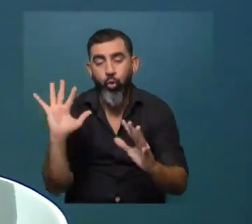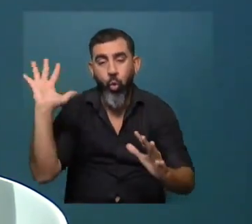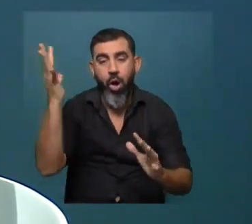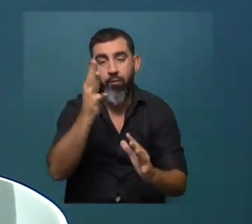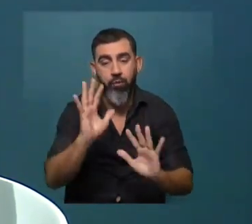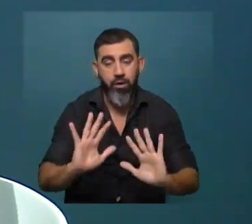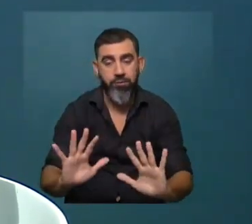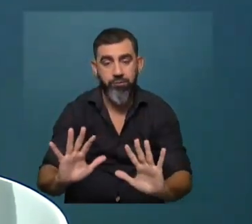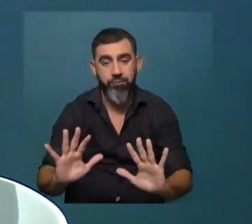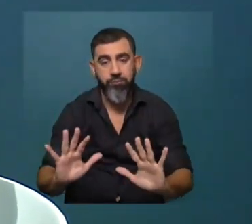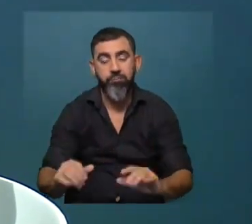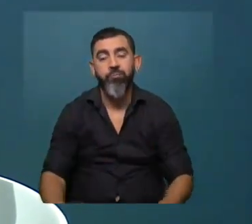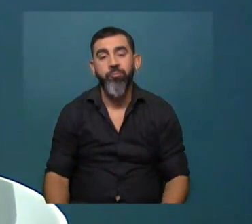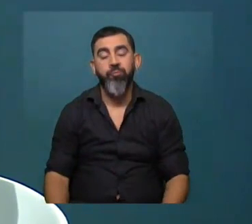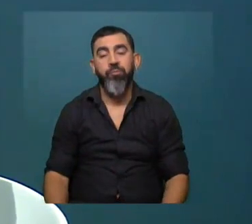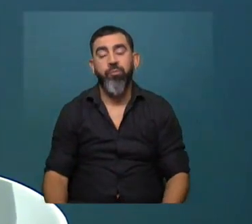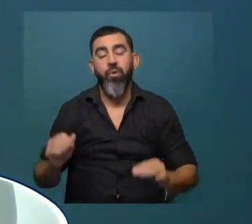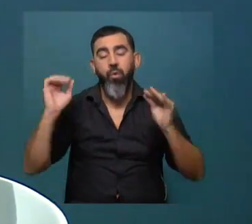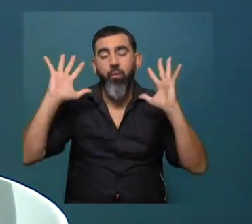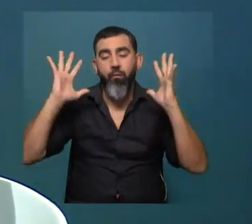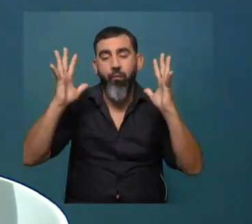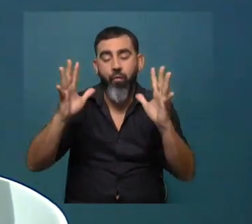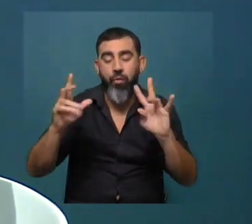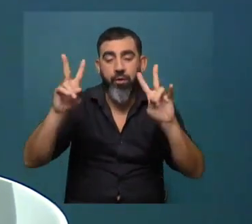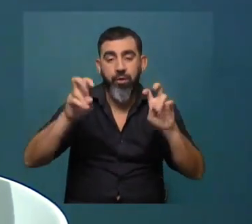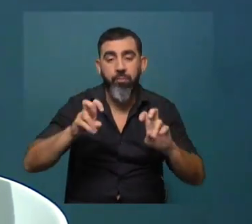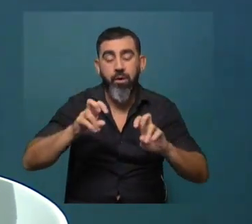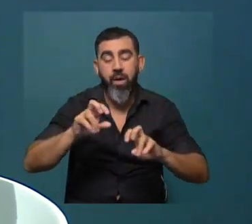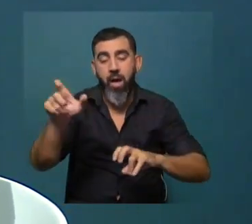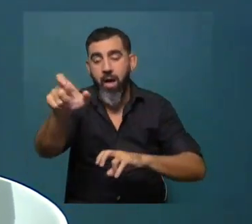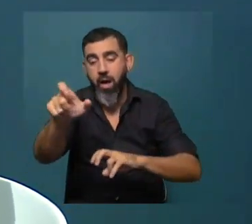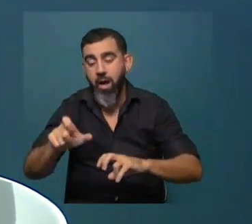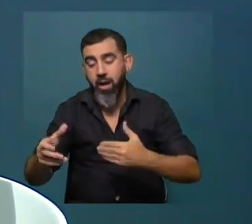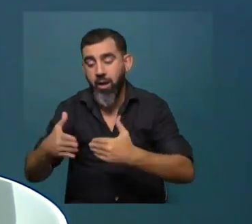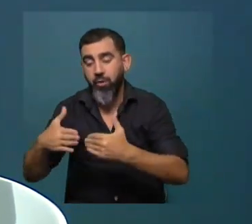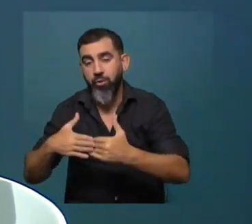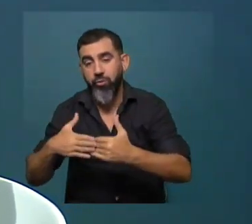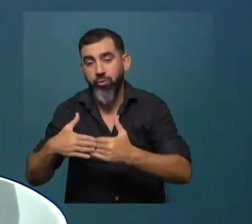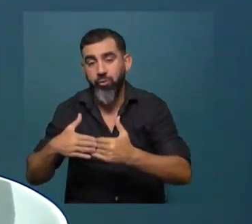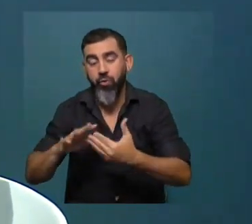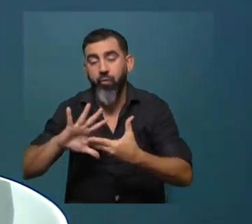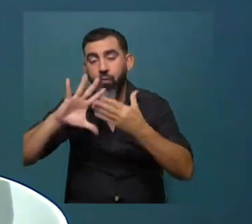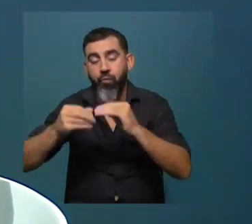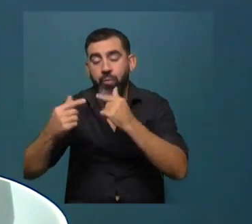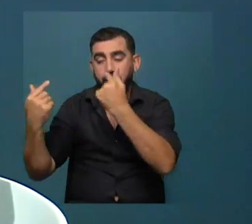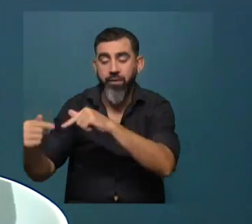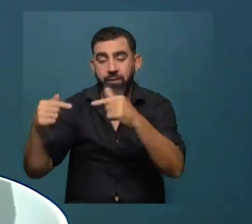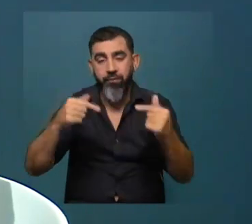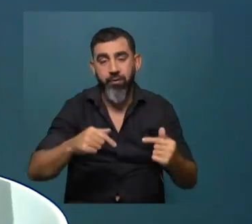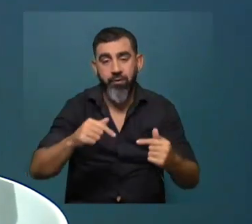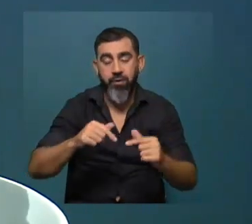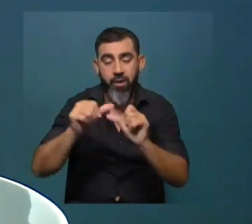la lógica de los bosques ribereños o de los bosques asociados a las costas de los arroyos tiene otra lógica y otra forma de